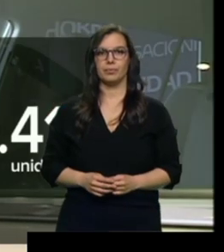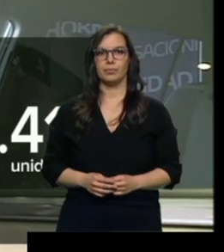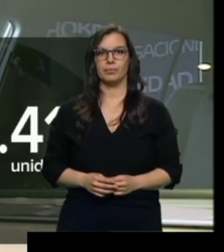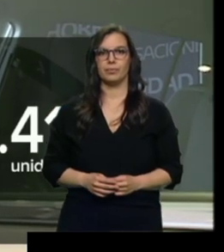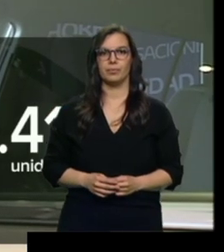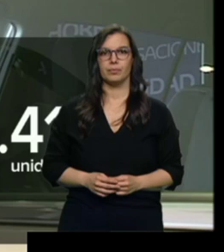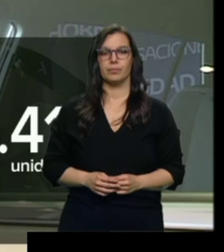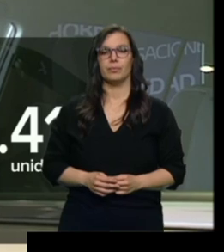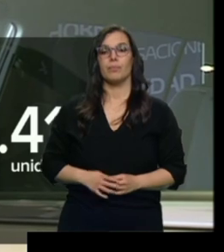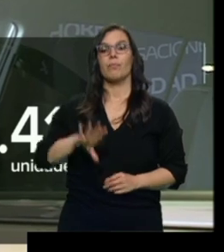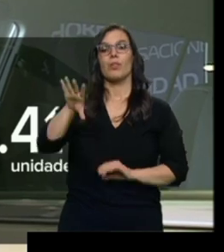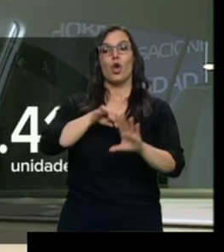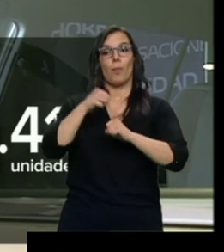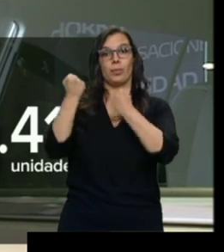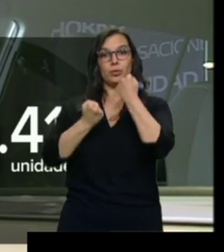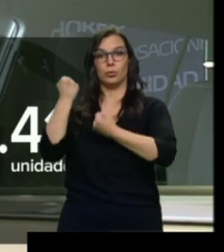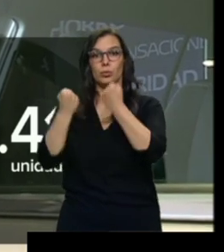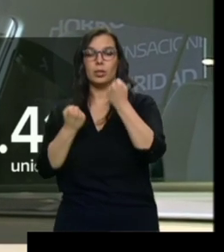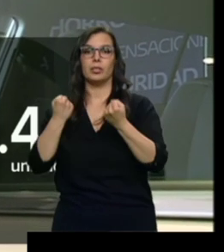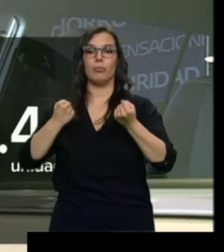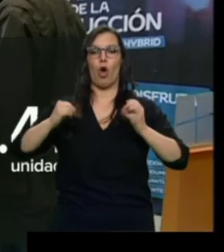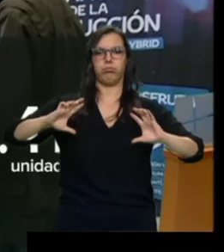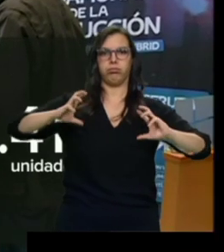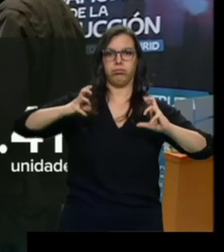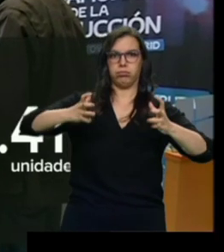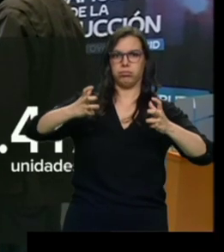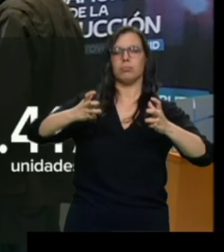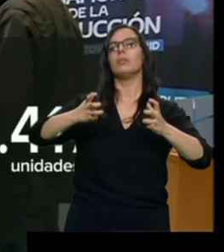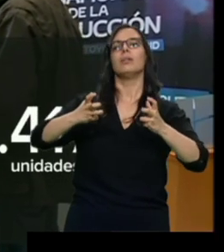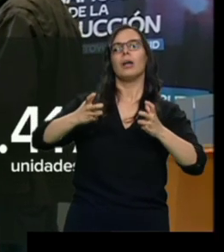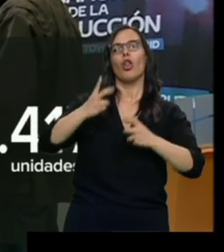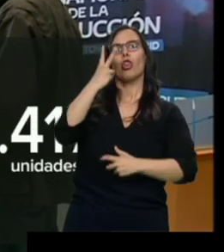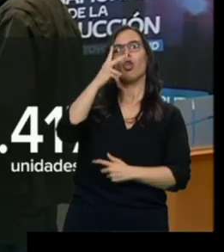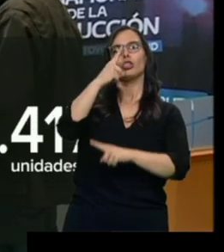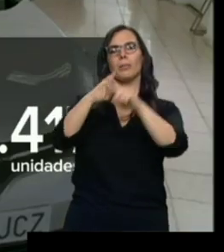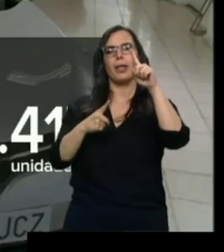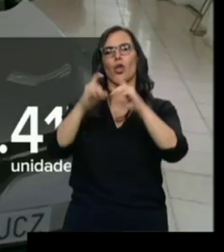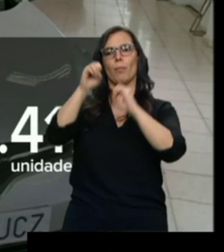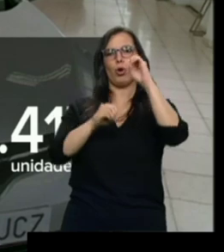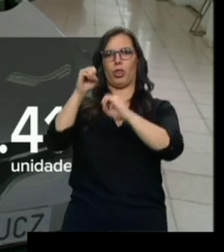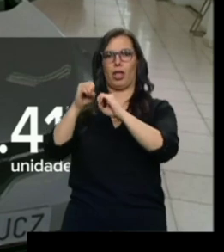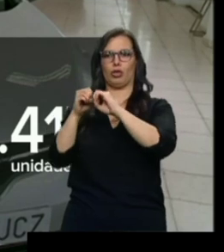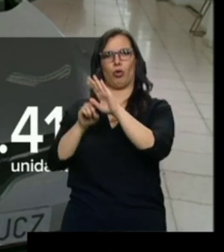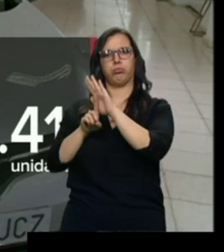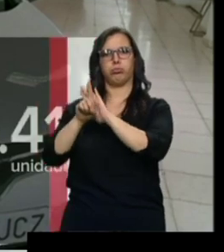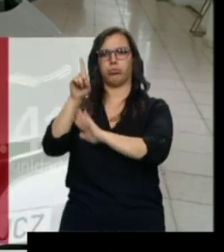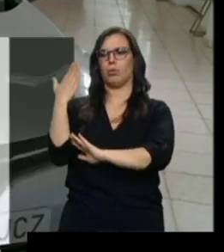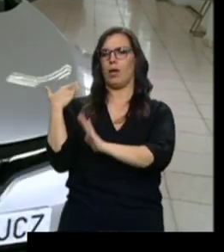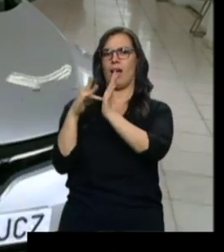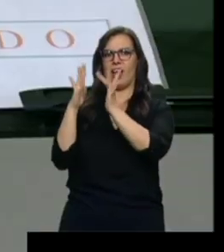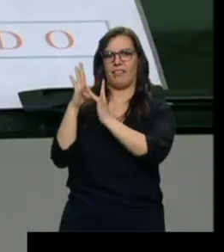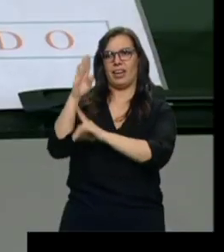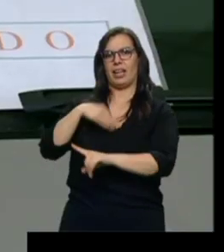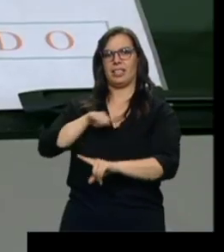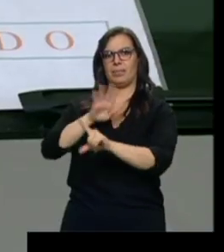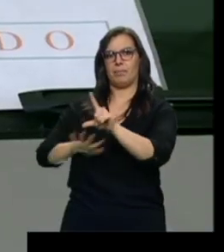Las matriculaciones de turismos y todoterrenos crecieron más de un 2,5% a nivel nacional en abril. Eso se traduce en casi 120